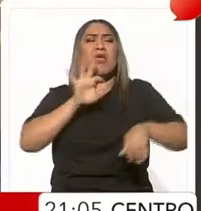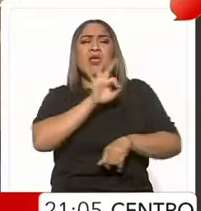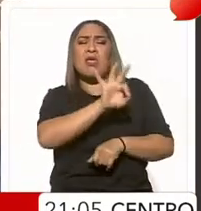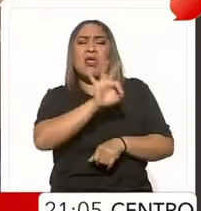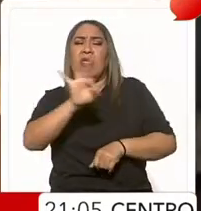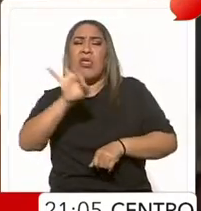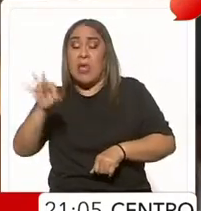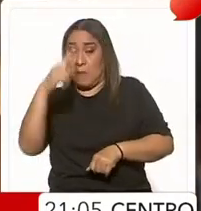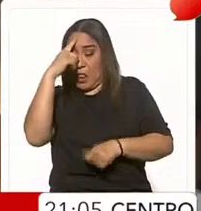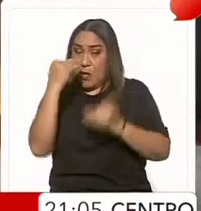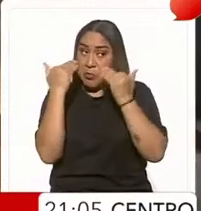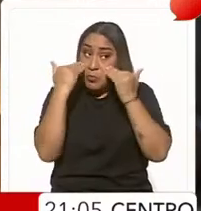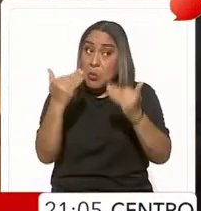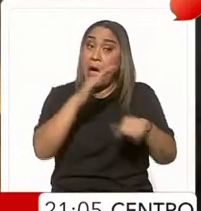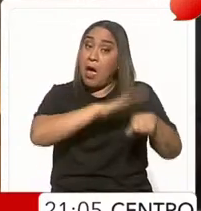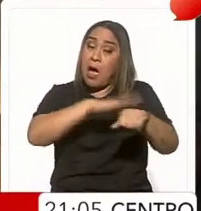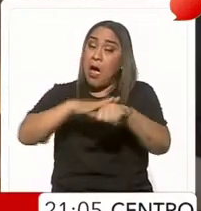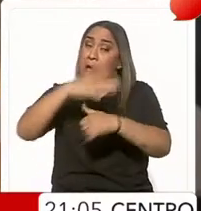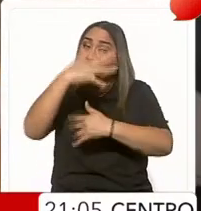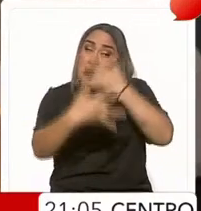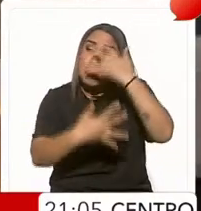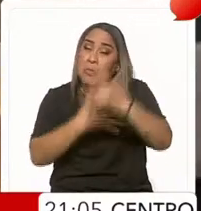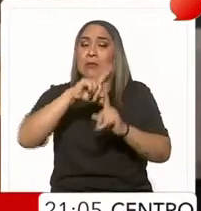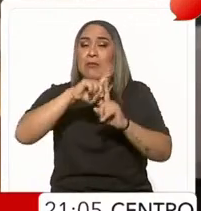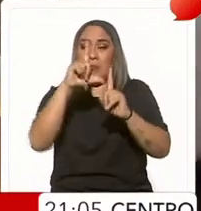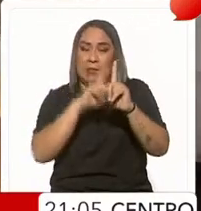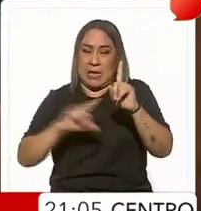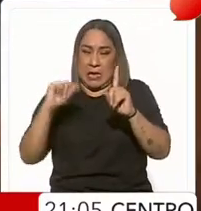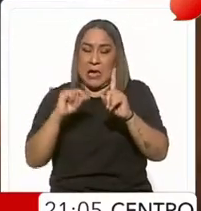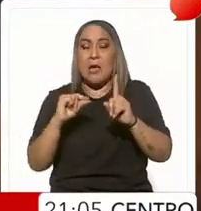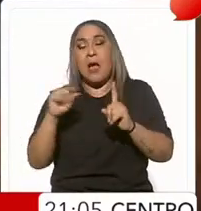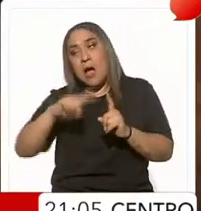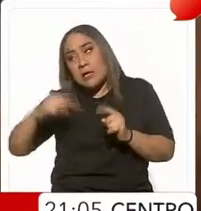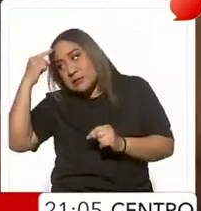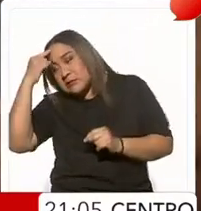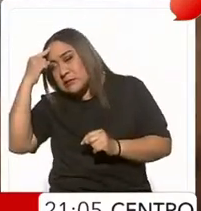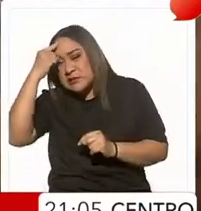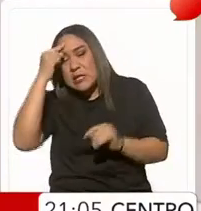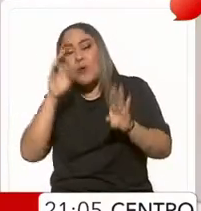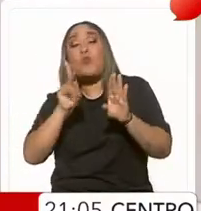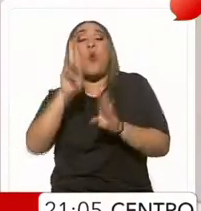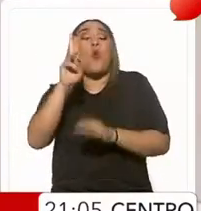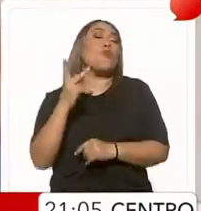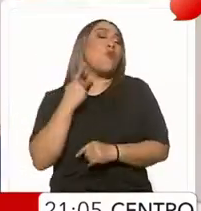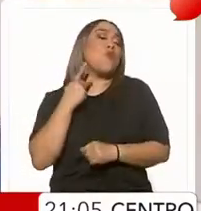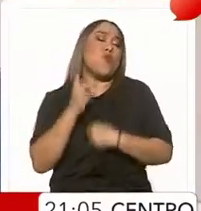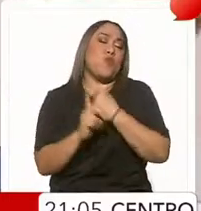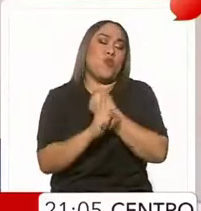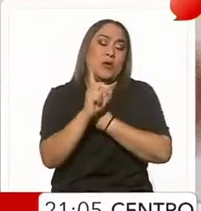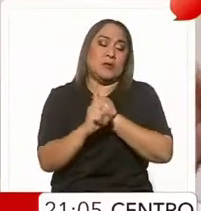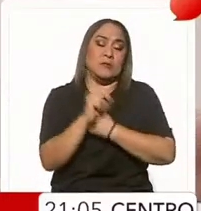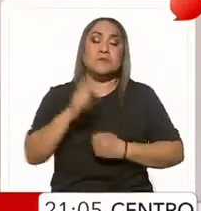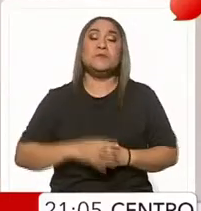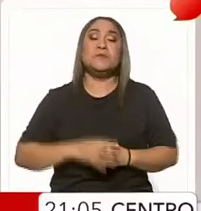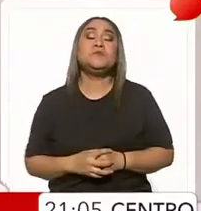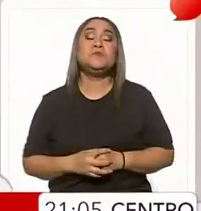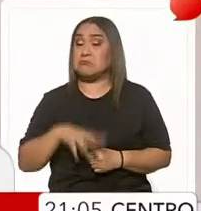para resaltar hechos de violencia en el país como parte de una estrategia política. Nunca,